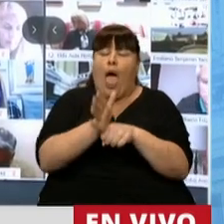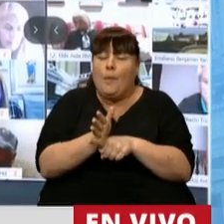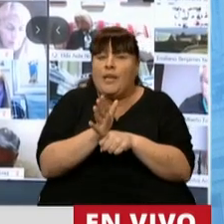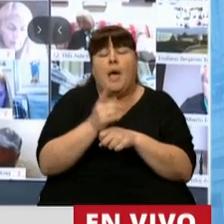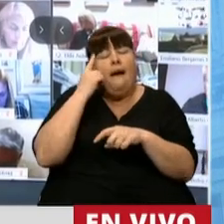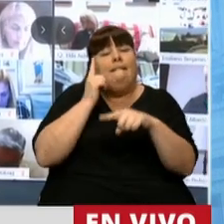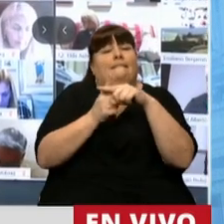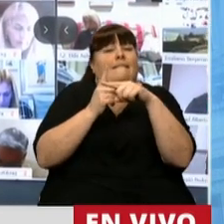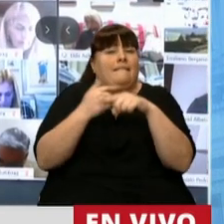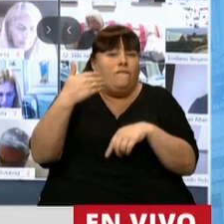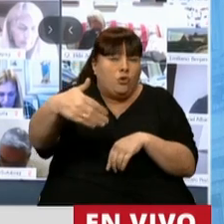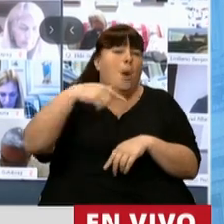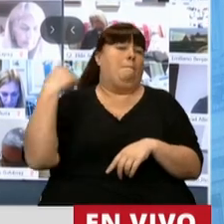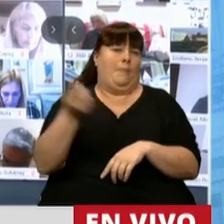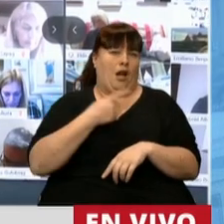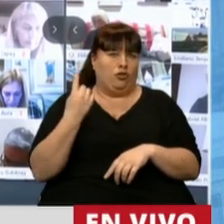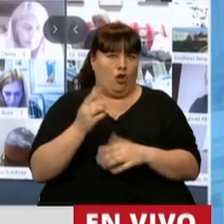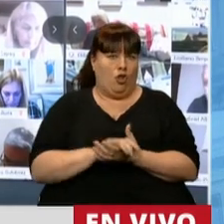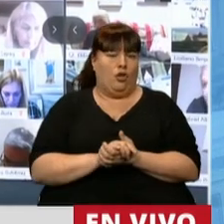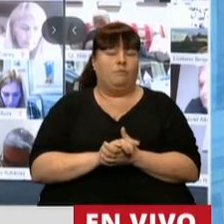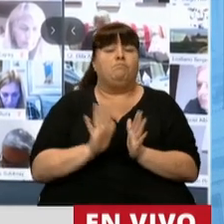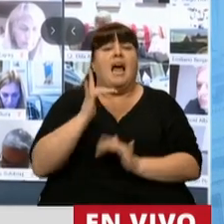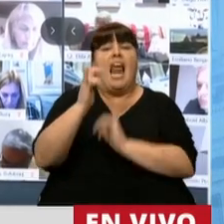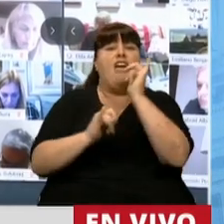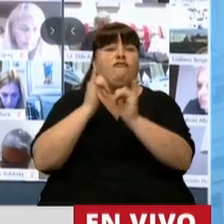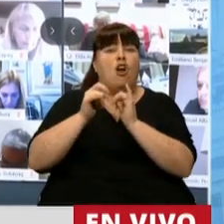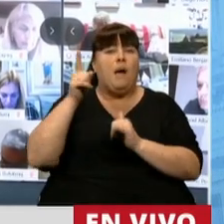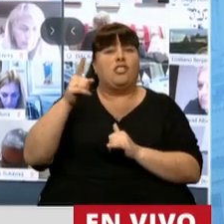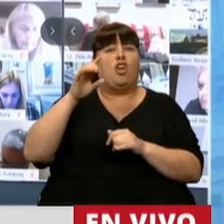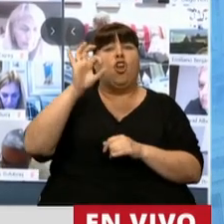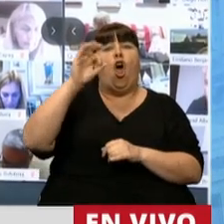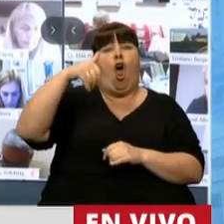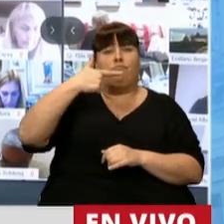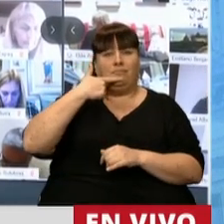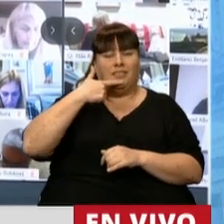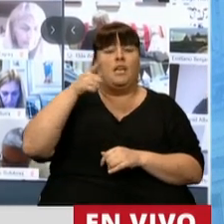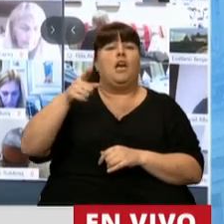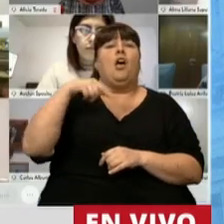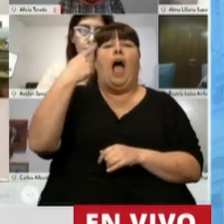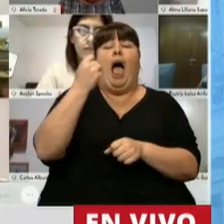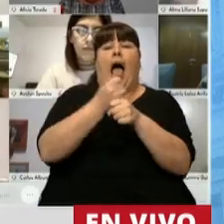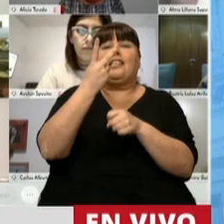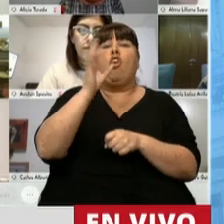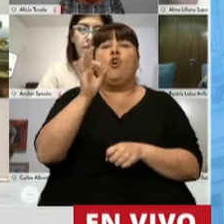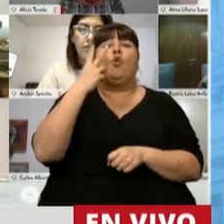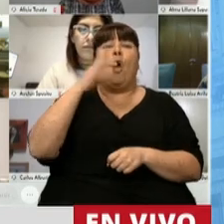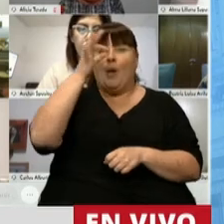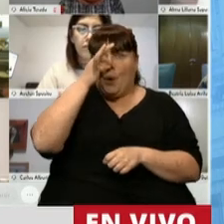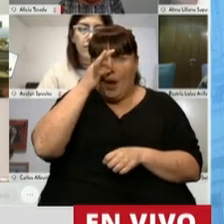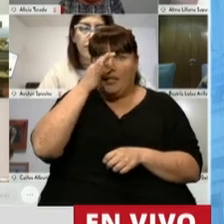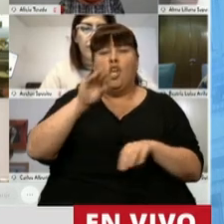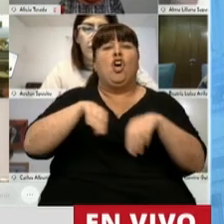una luz de esperanza para todos. Según la información que proporciona la OMS, al 2 de octubre del 2020